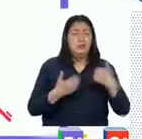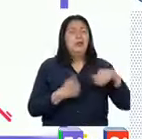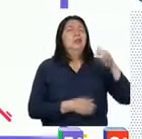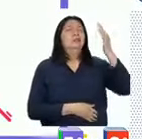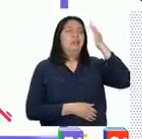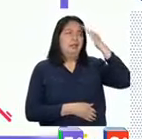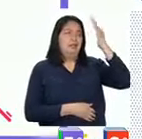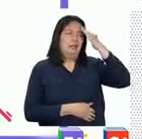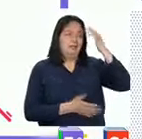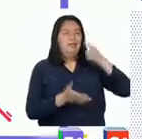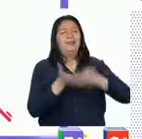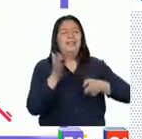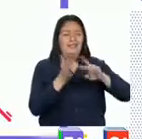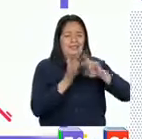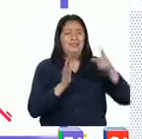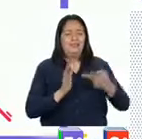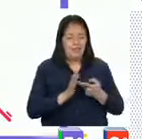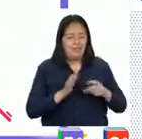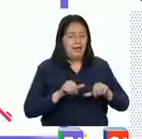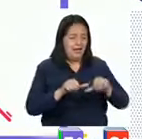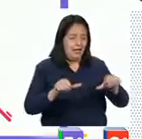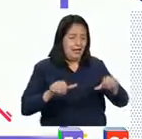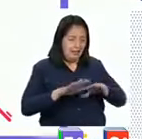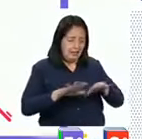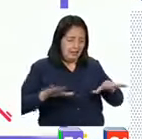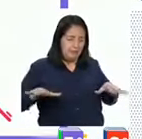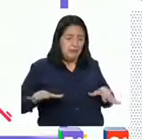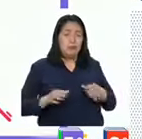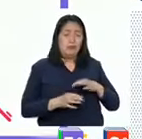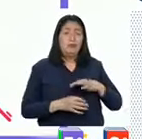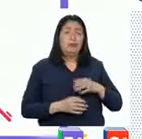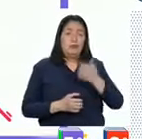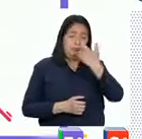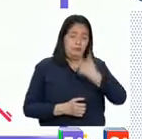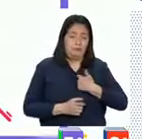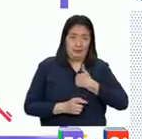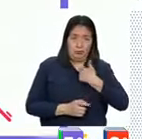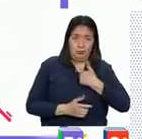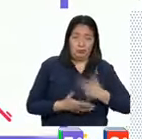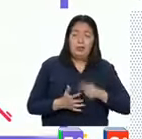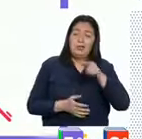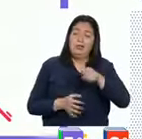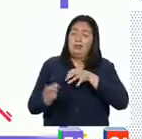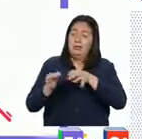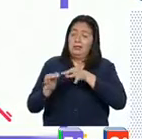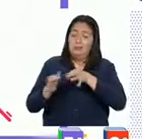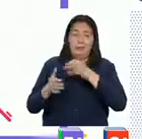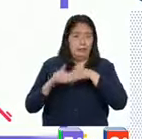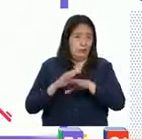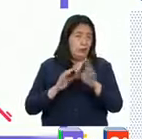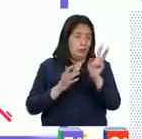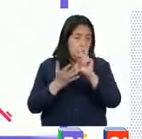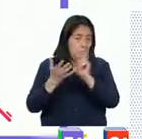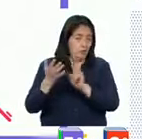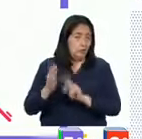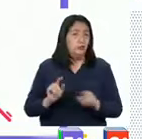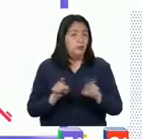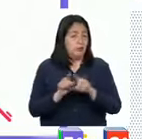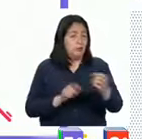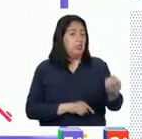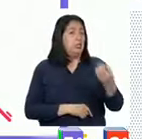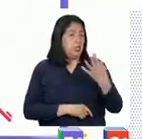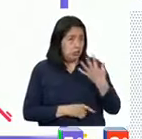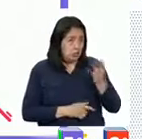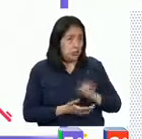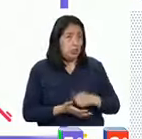sé lo que es el espacio personal y su importancia. Esto es lo que han explicado en todo el texto. También me dice